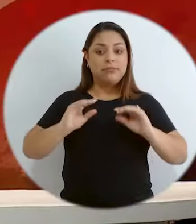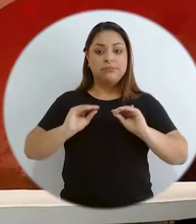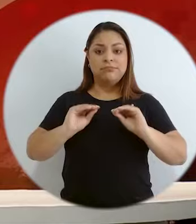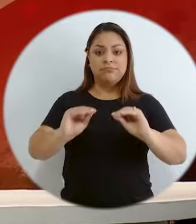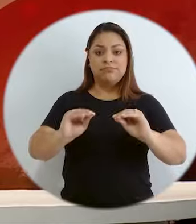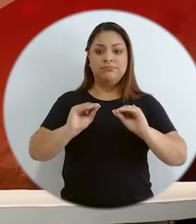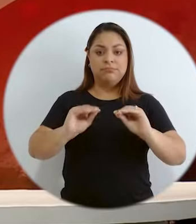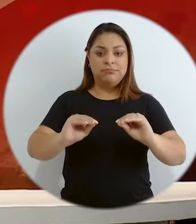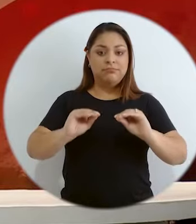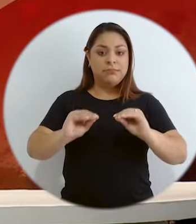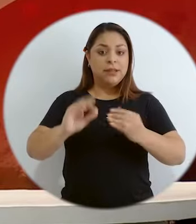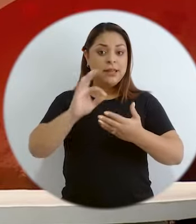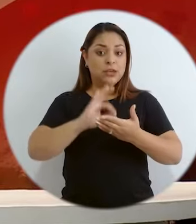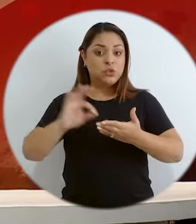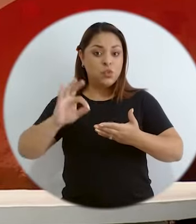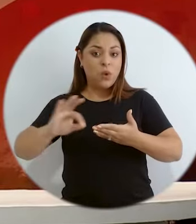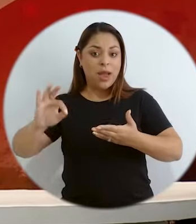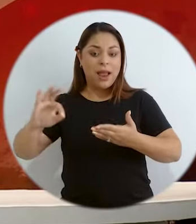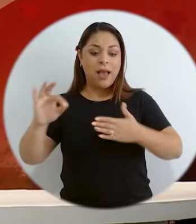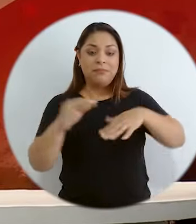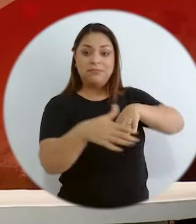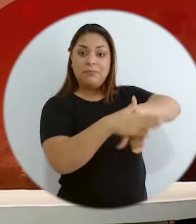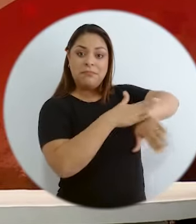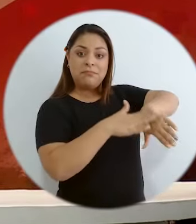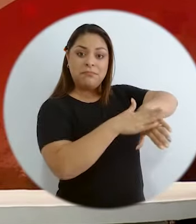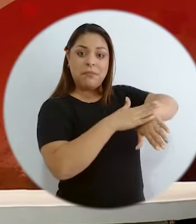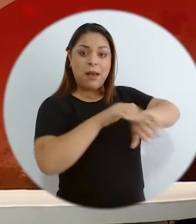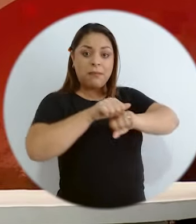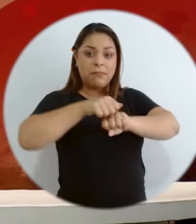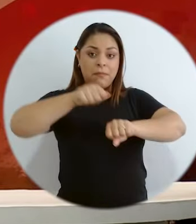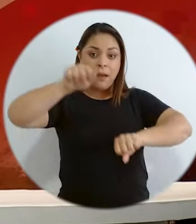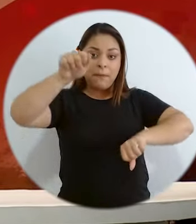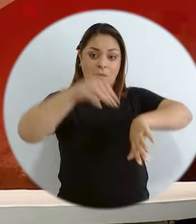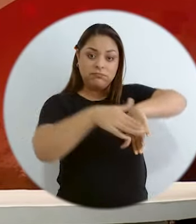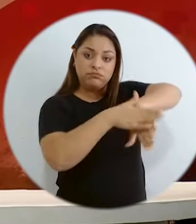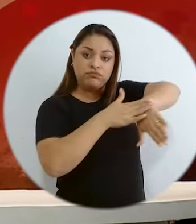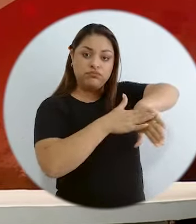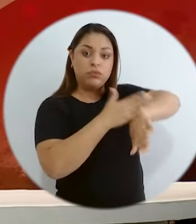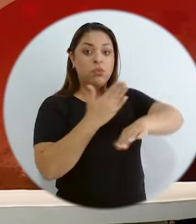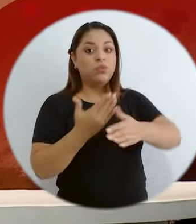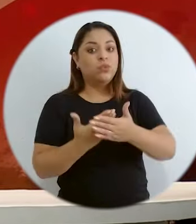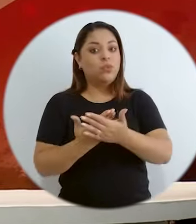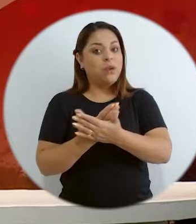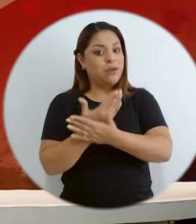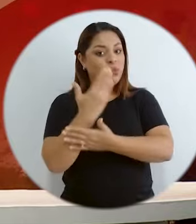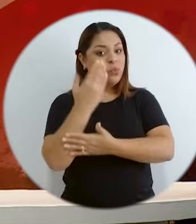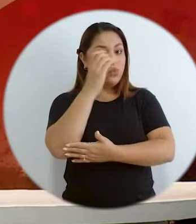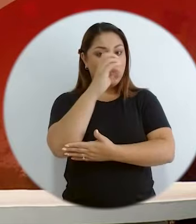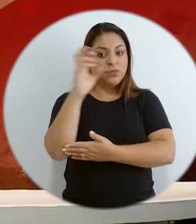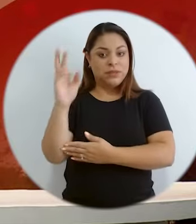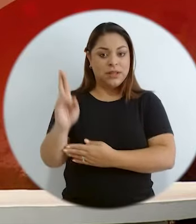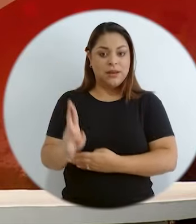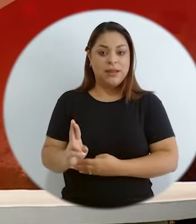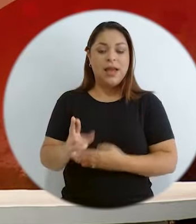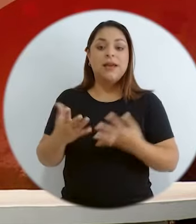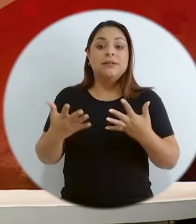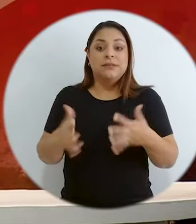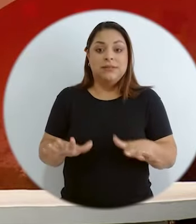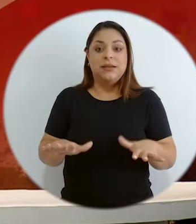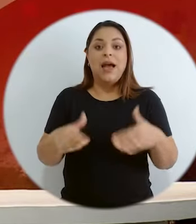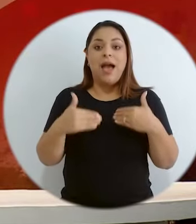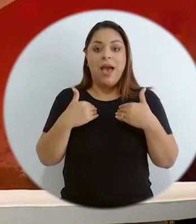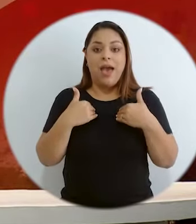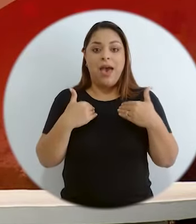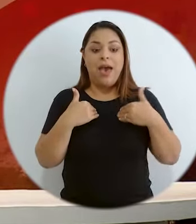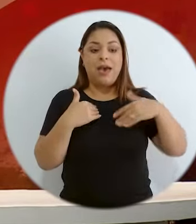en las escuelas, ya el mapa nuevo de Costa Rica, ya incluso tiene reflejado una